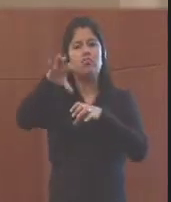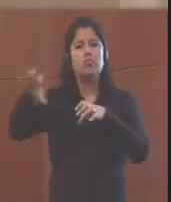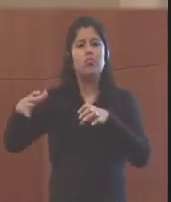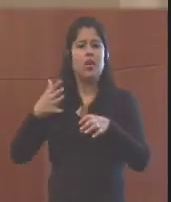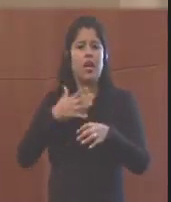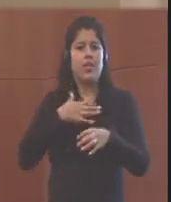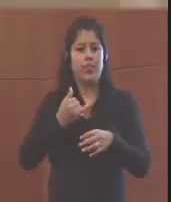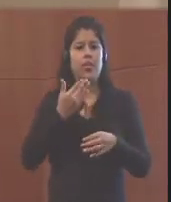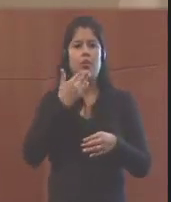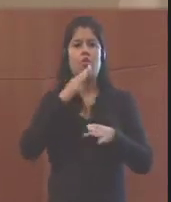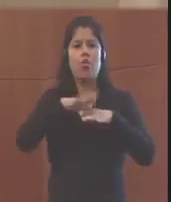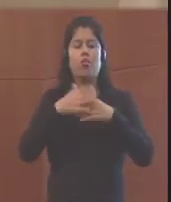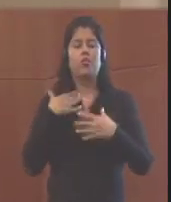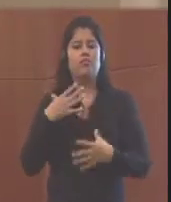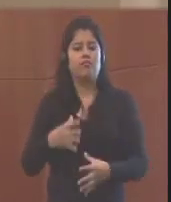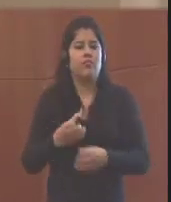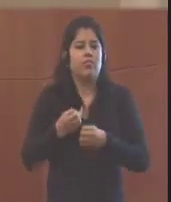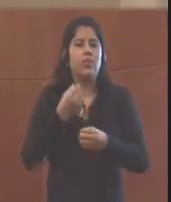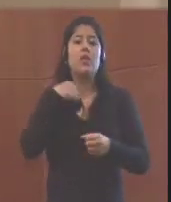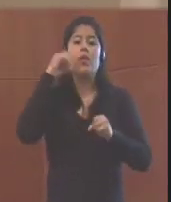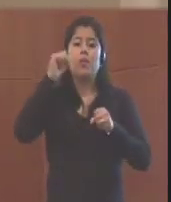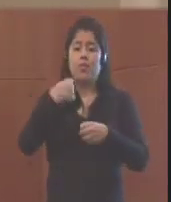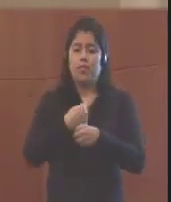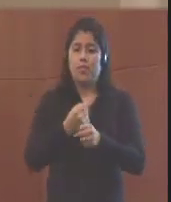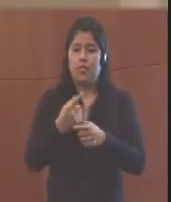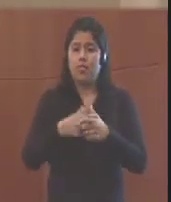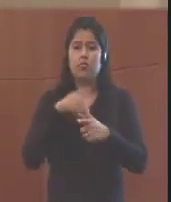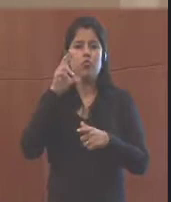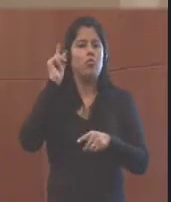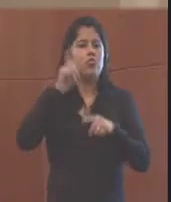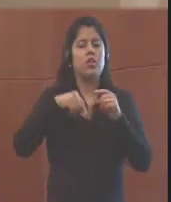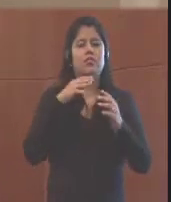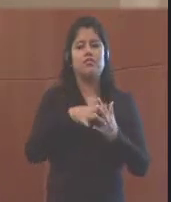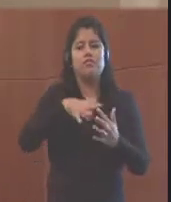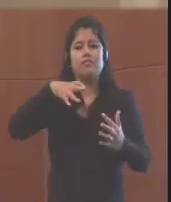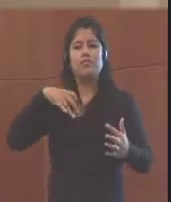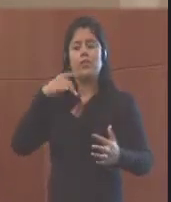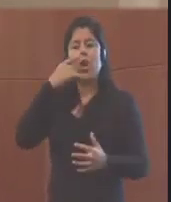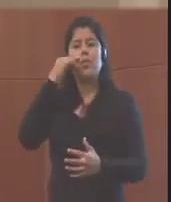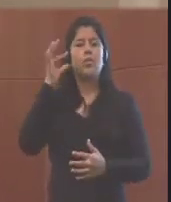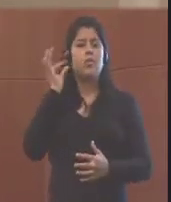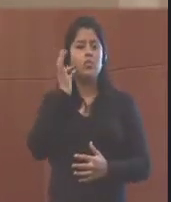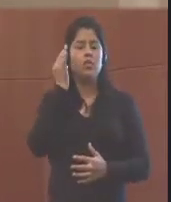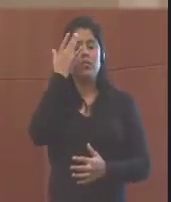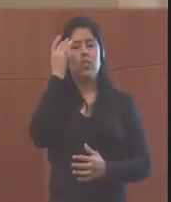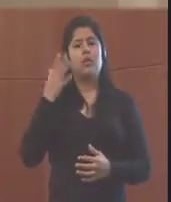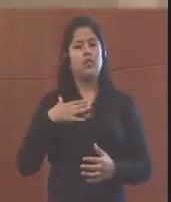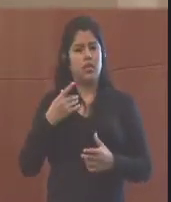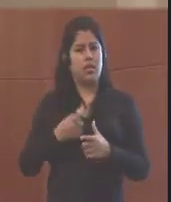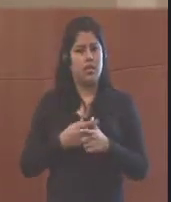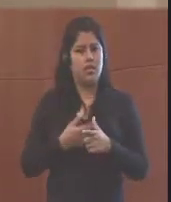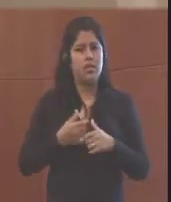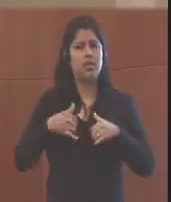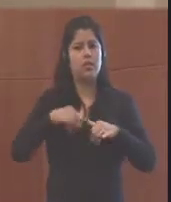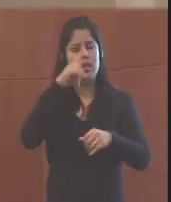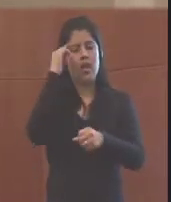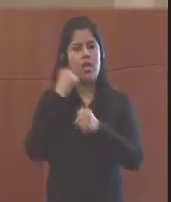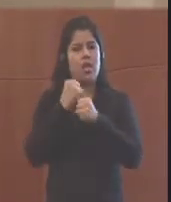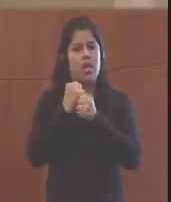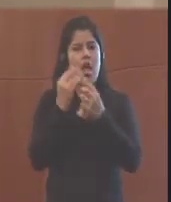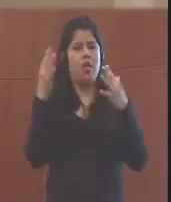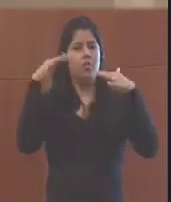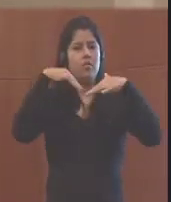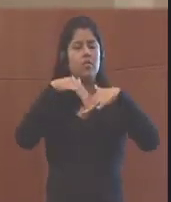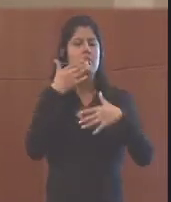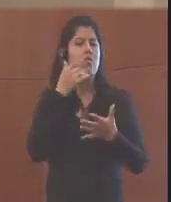los desastres y cómo se recuperan. Y por eso no podemos alejarnos del tema de género cuando estamos tratando el tema del trabajo de desastres. Si lo